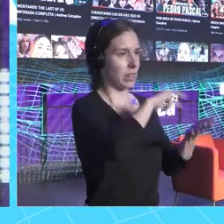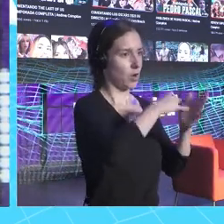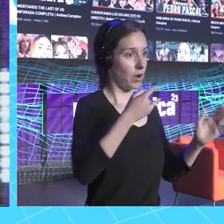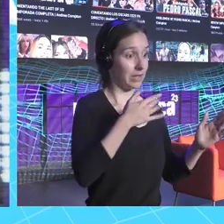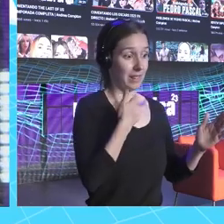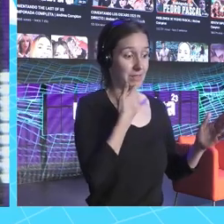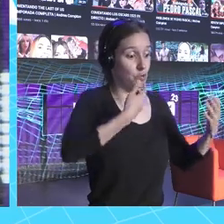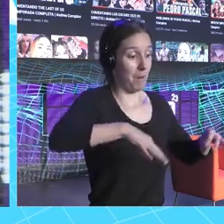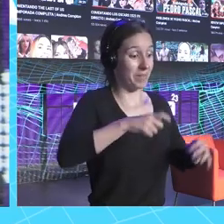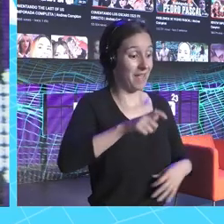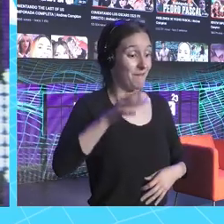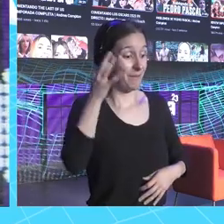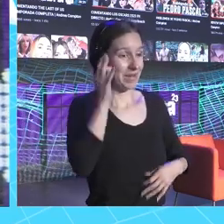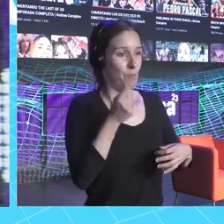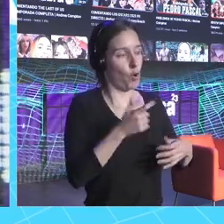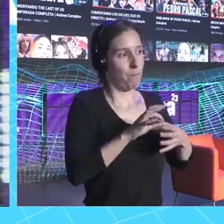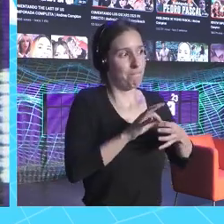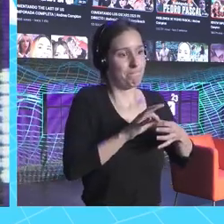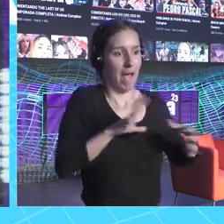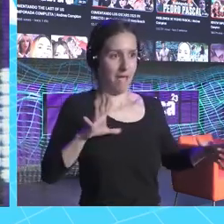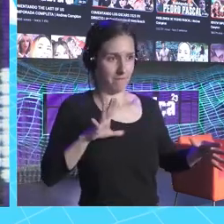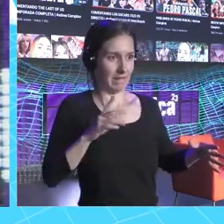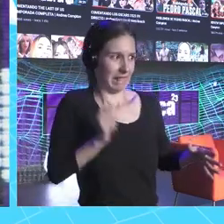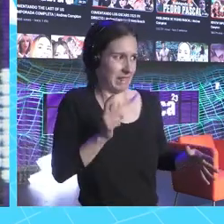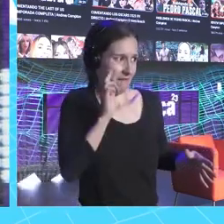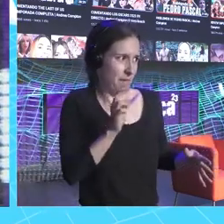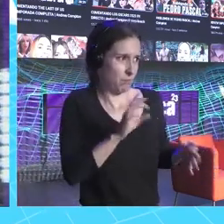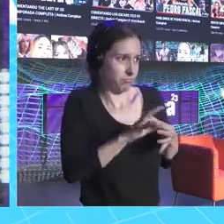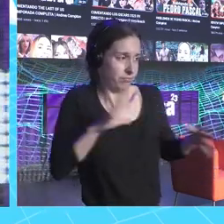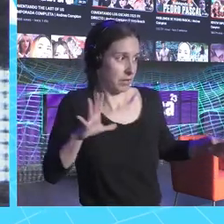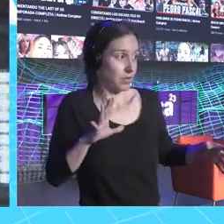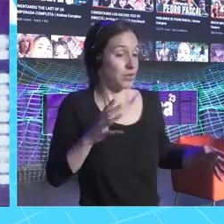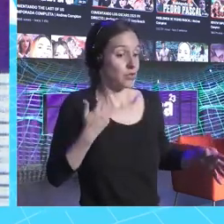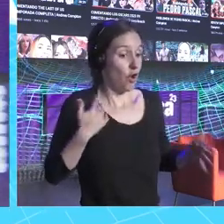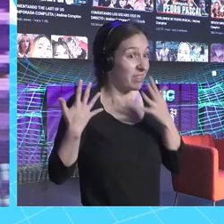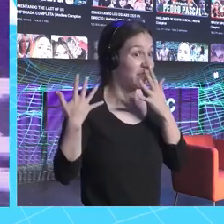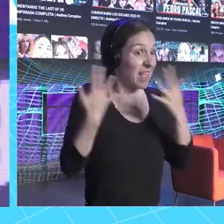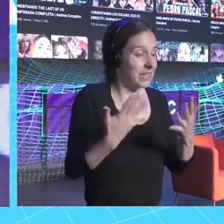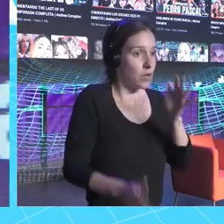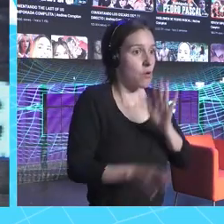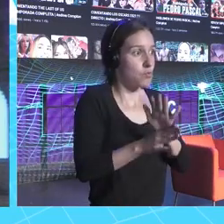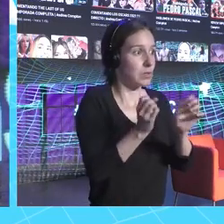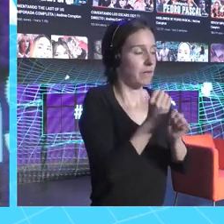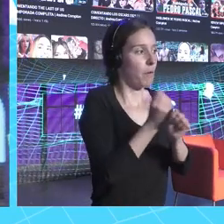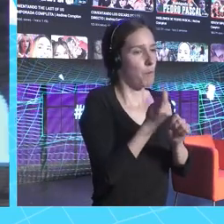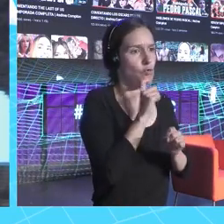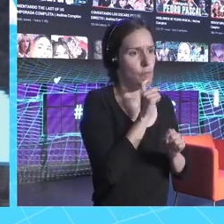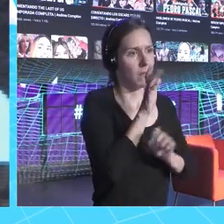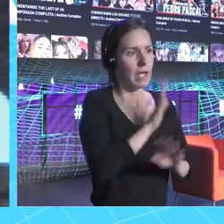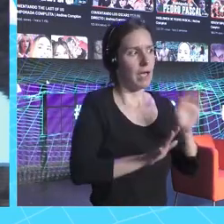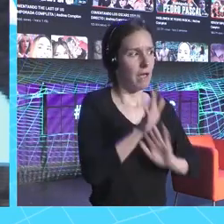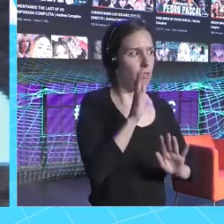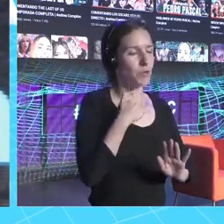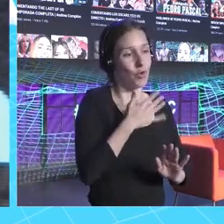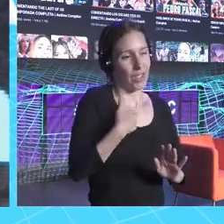a la parte más femenina que siempre hemos visto. Entonces, sobrevivir durante 10 años es algo así más complejo. Entonces, voy a contar un poco mi